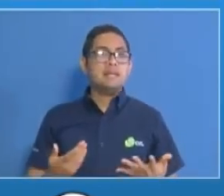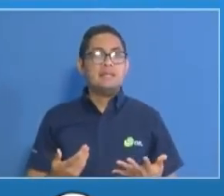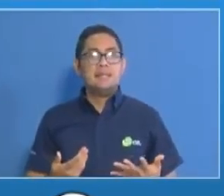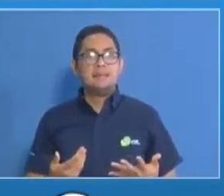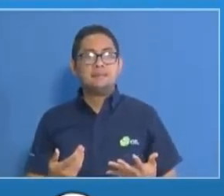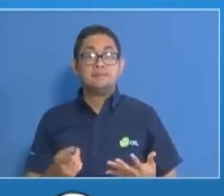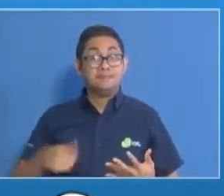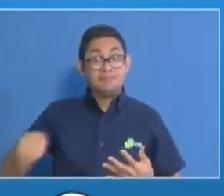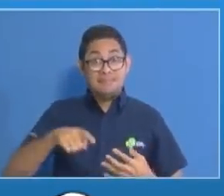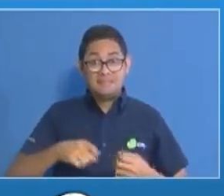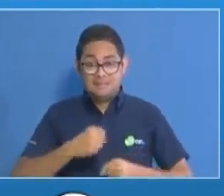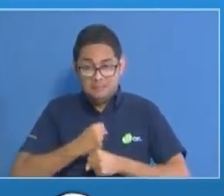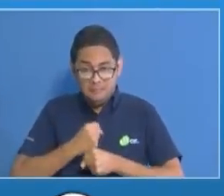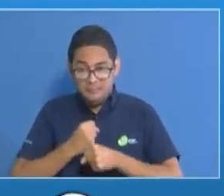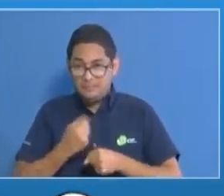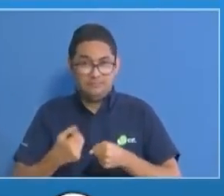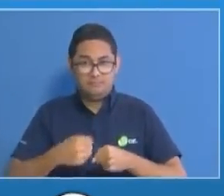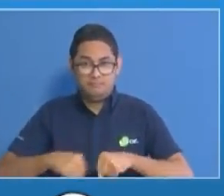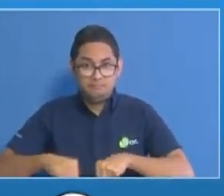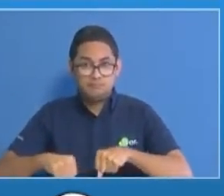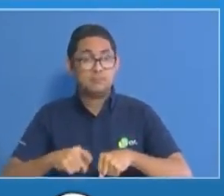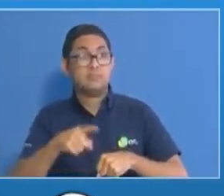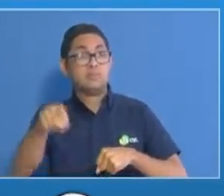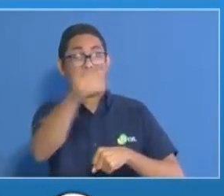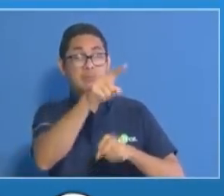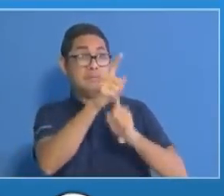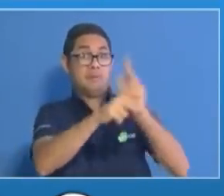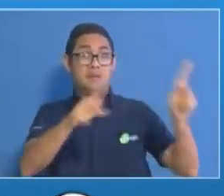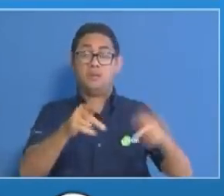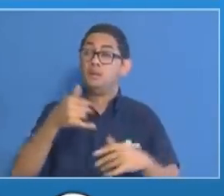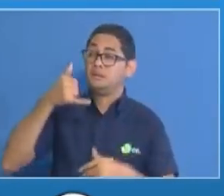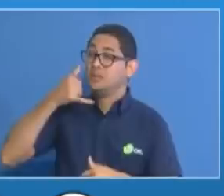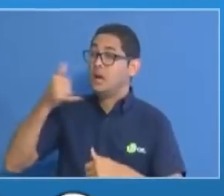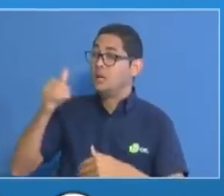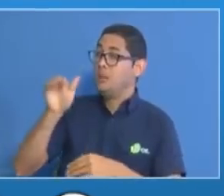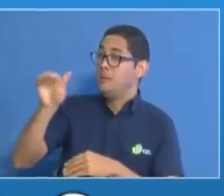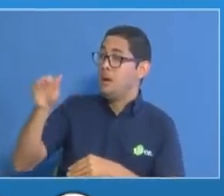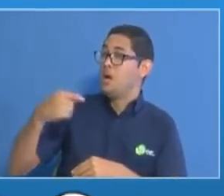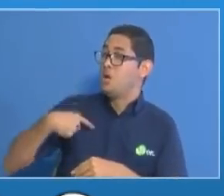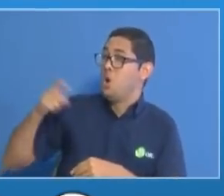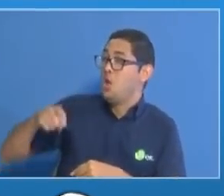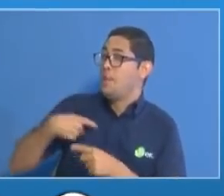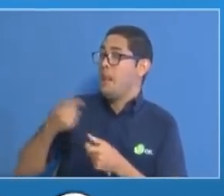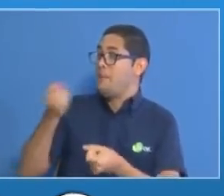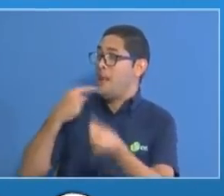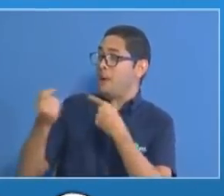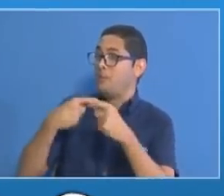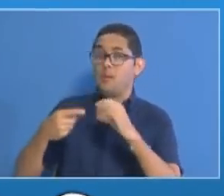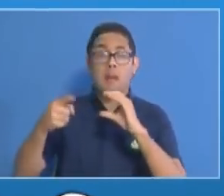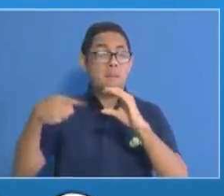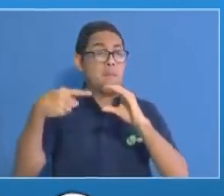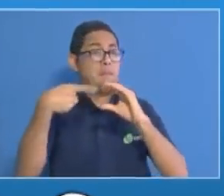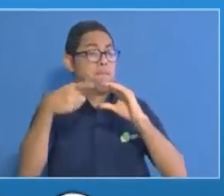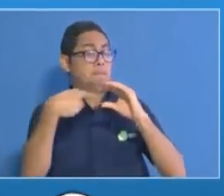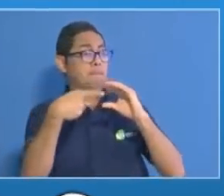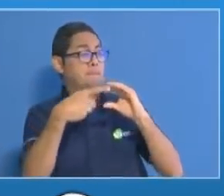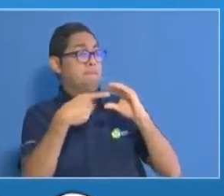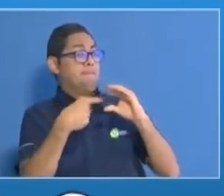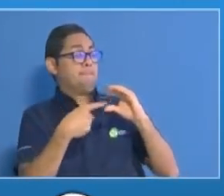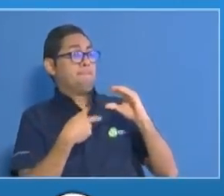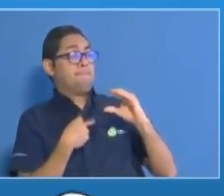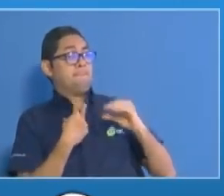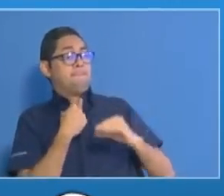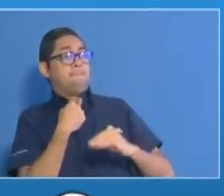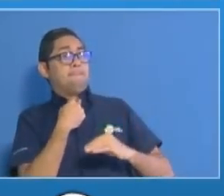con que se están inscribiendo los pacientes está rebasando la velocidad en que podemos